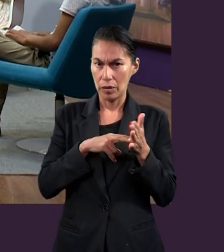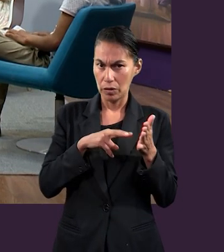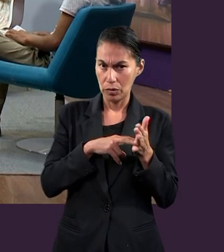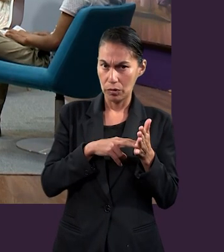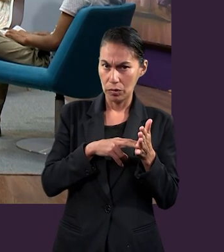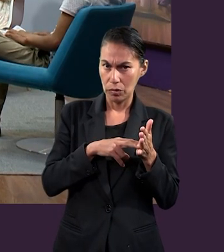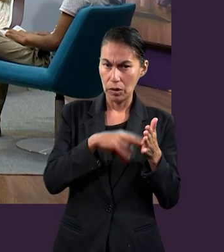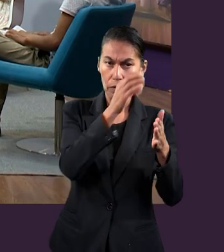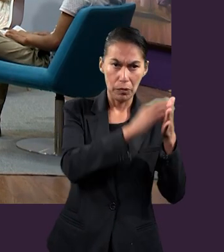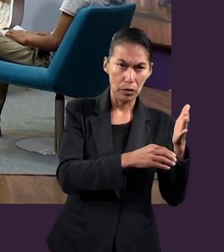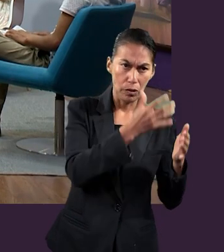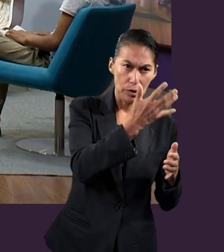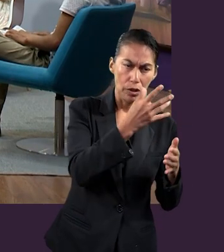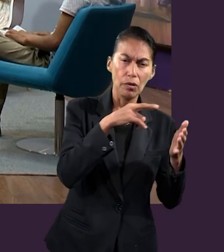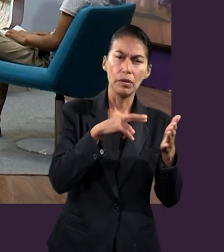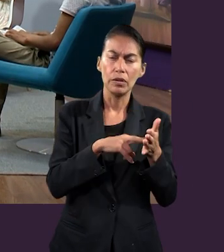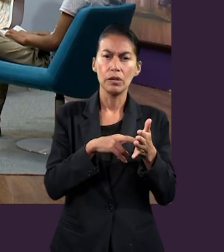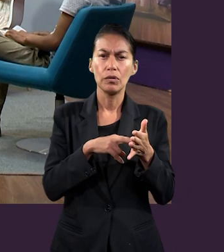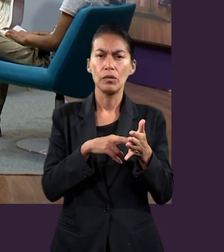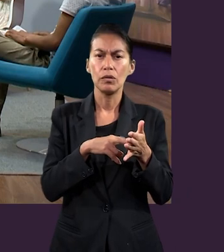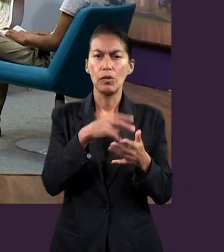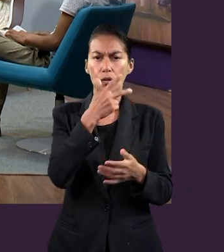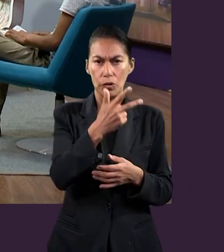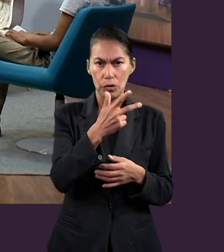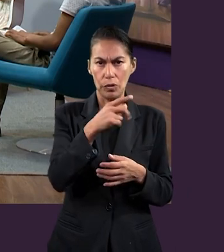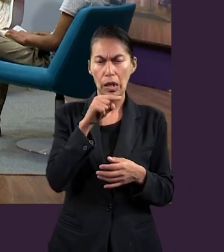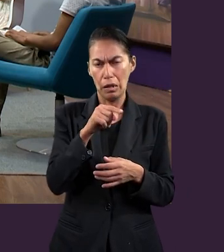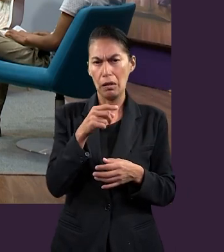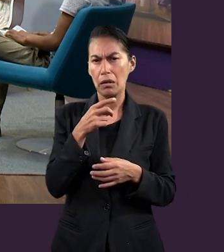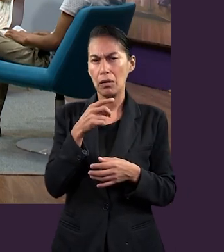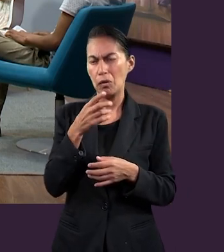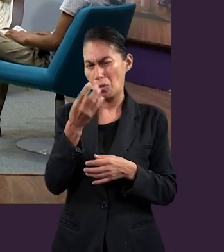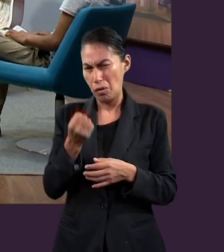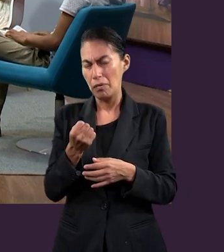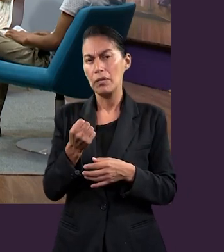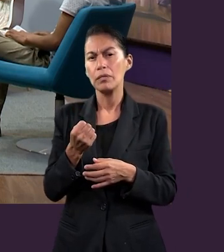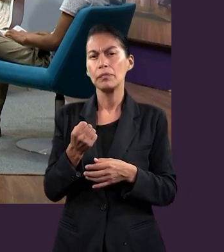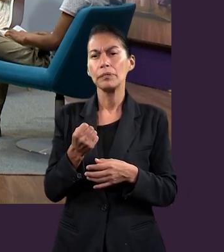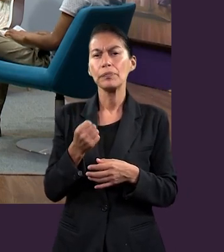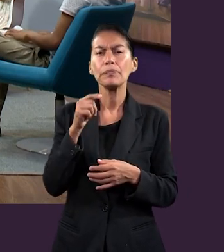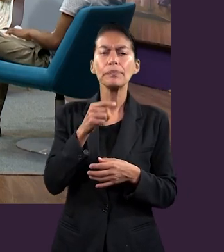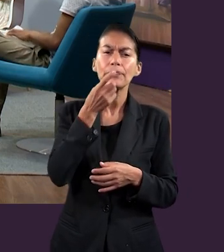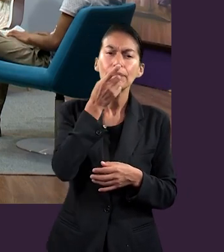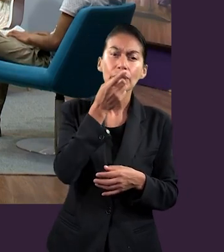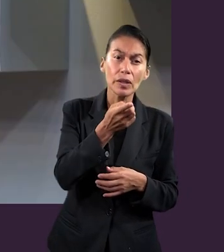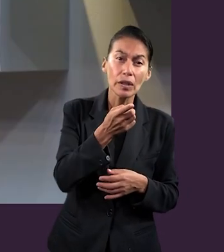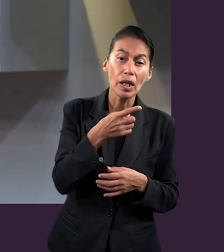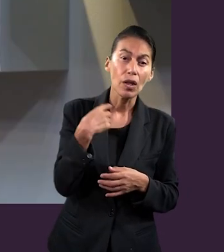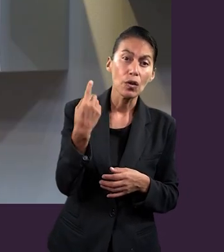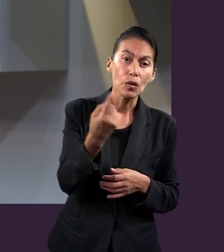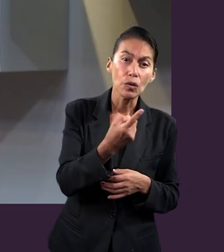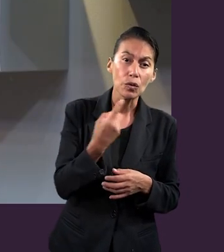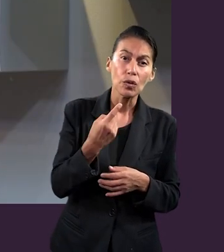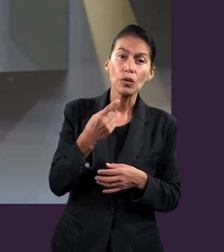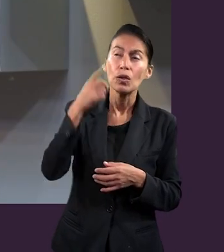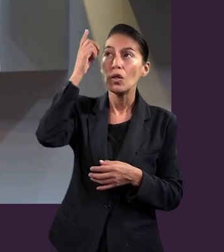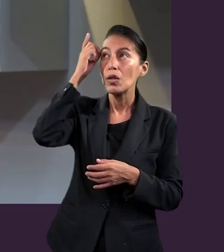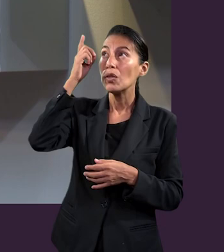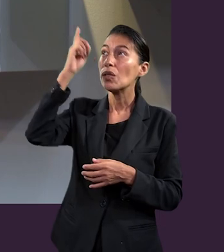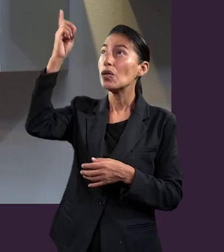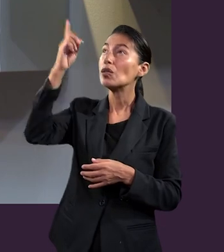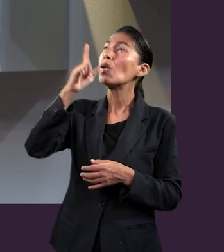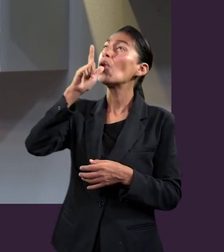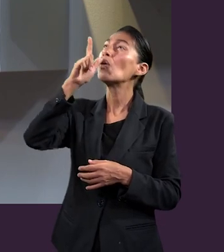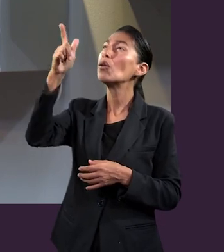es el versículo del capítulo cinco, el versículo ocho en particular y nueve, que nos habla de ser